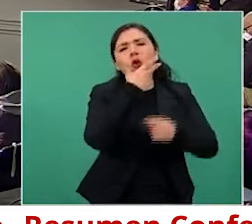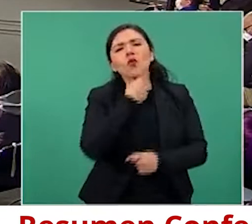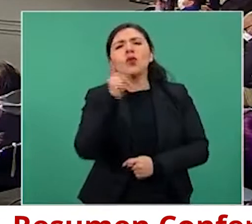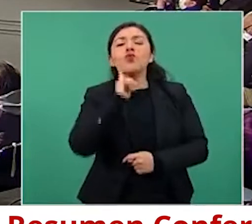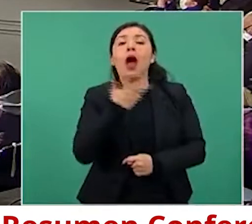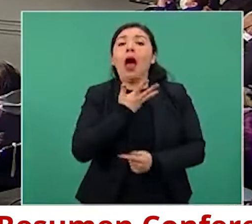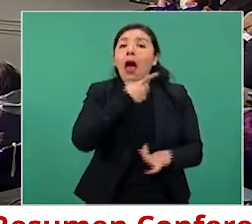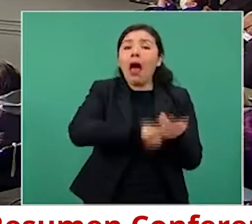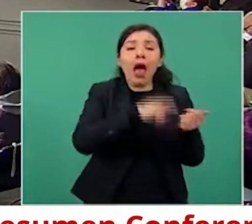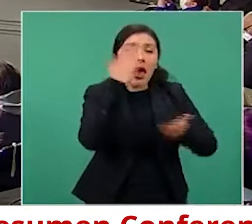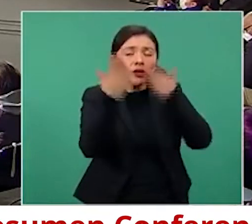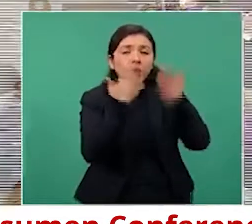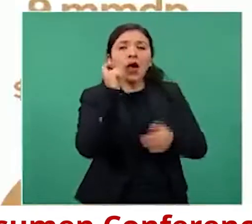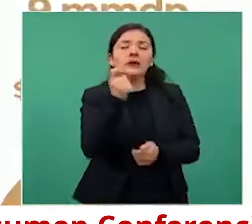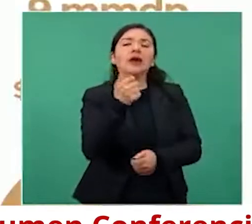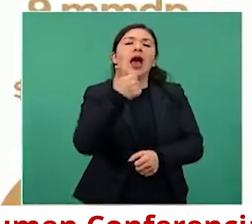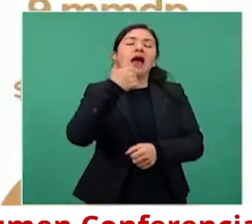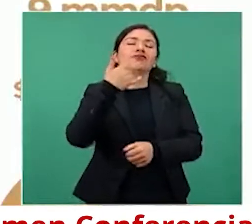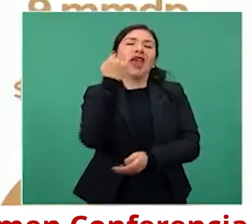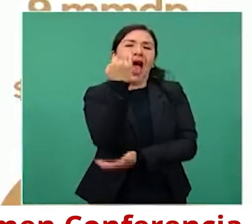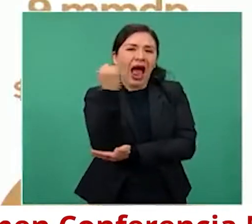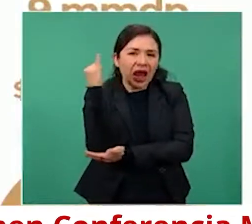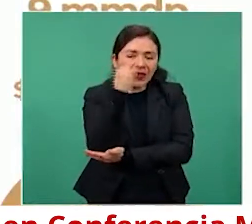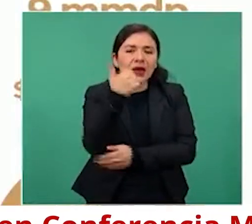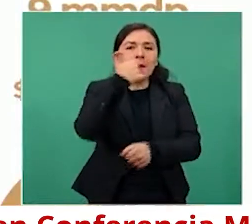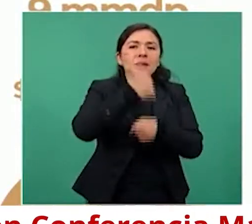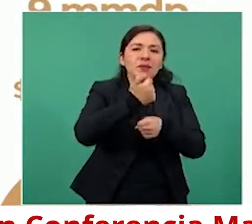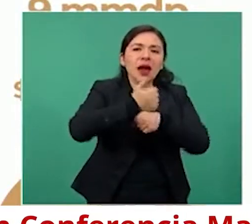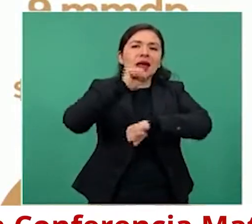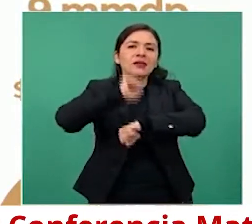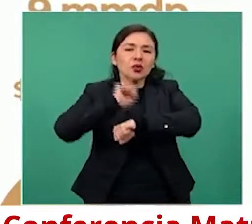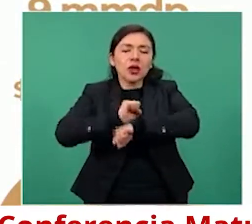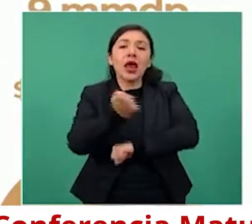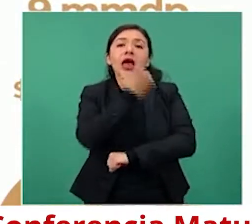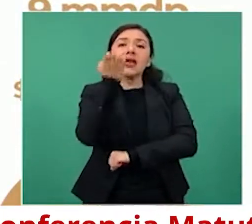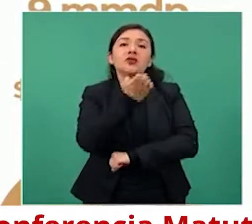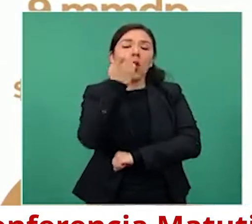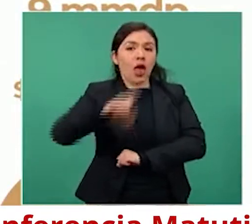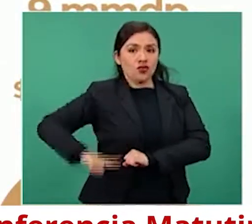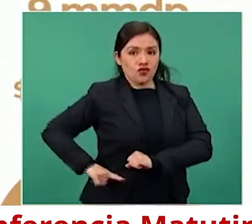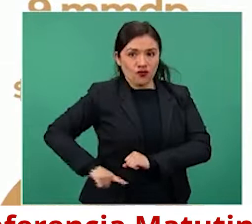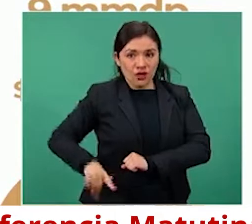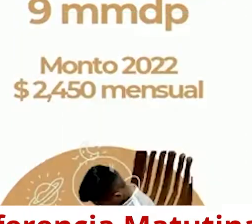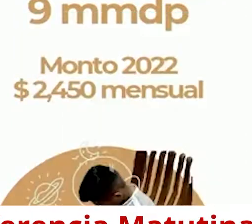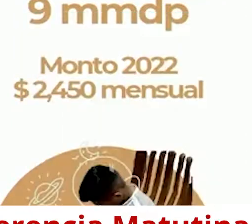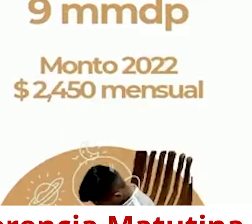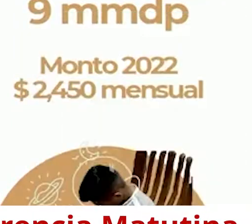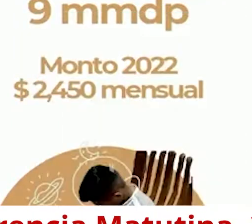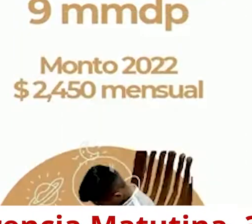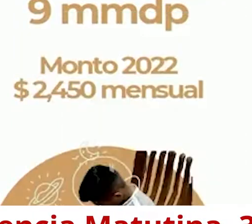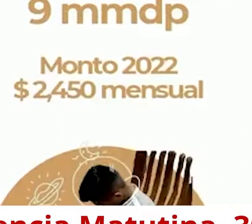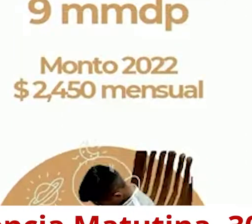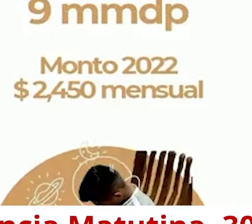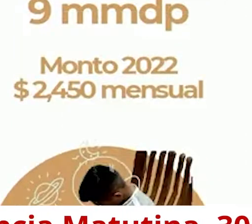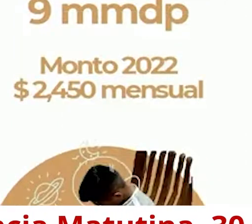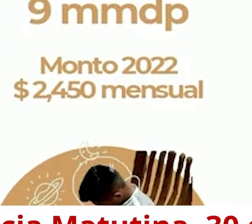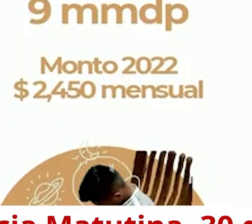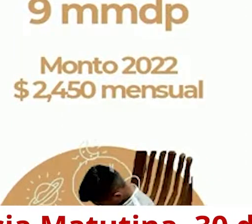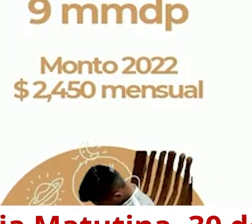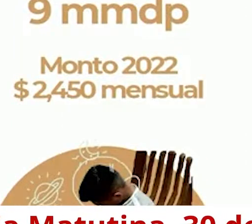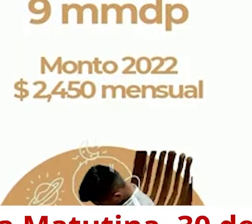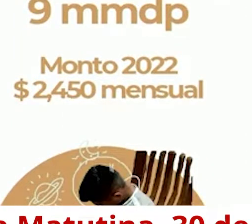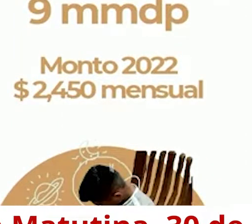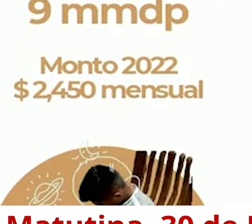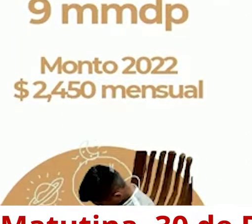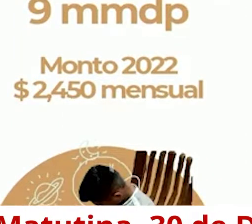estudian el preescolar, primaria y secundaria en escuelas públicas y priorizando sobre todo aquellas escuelas que